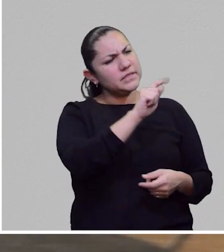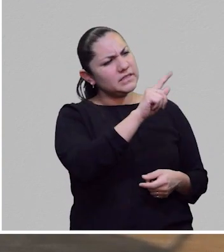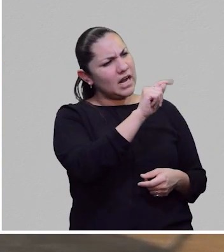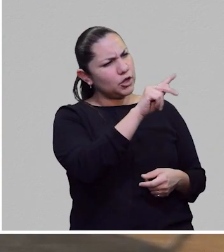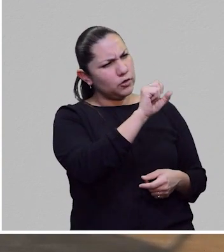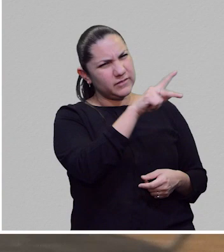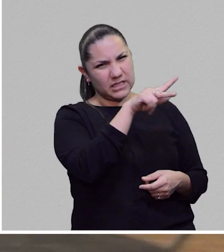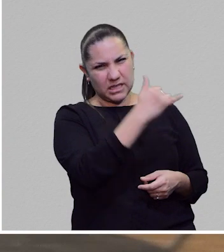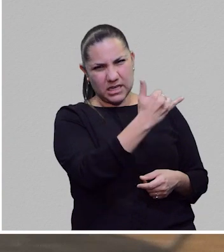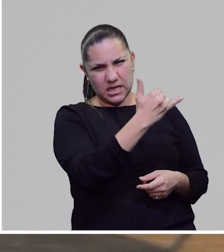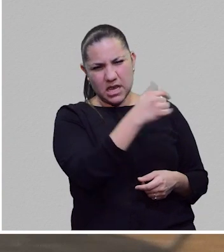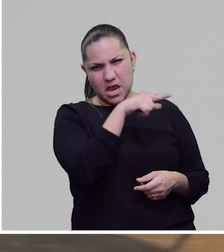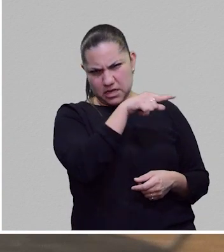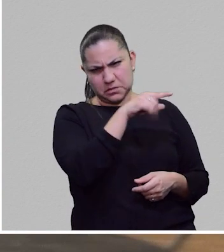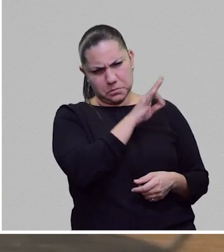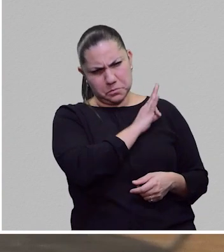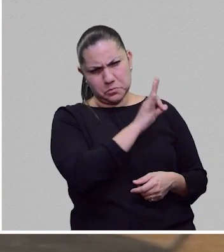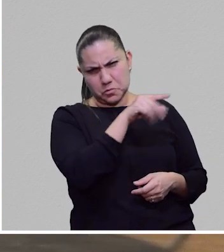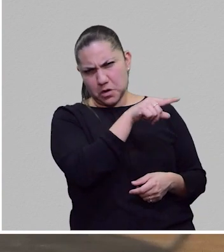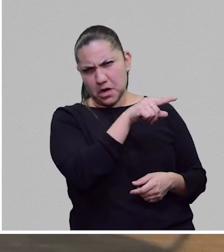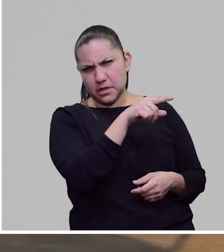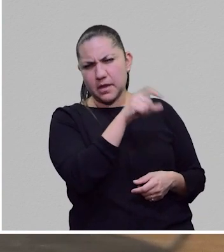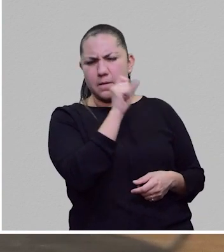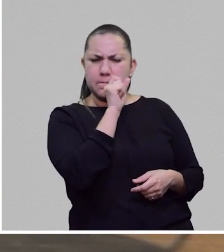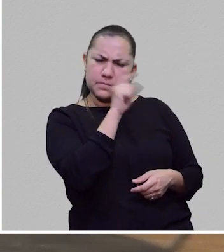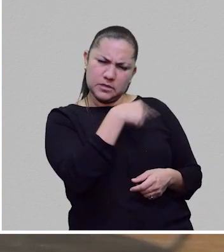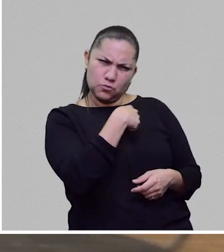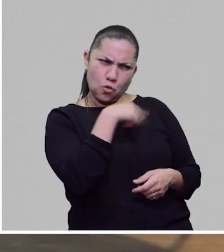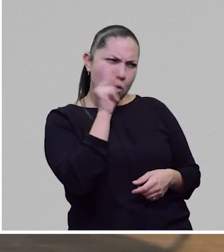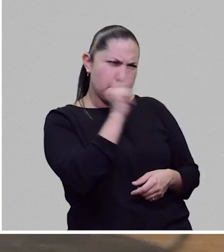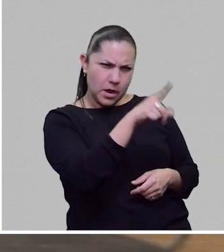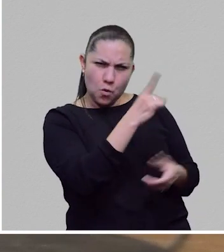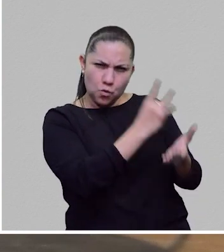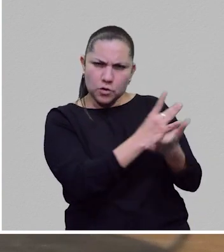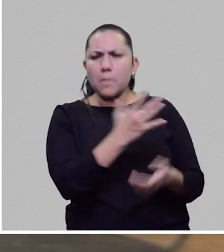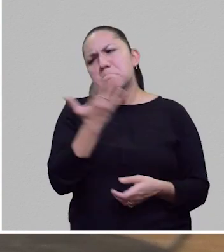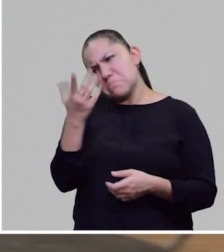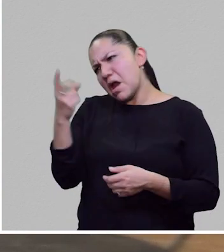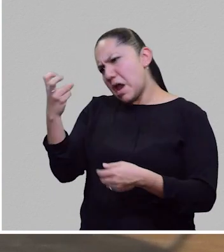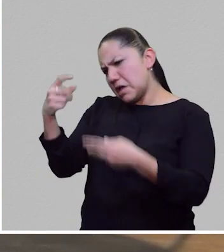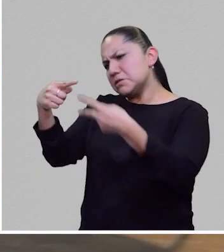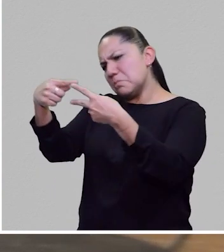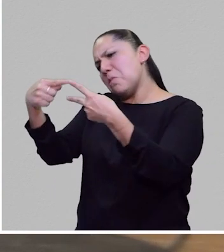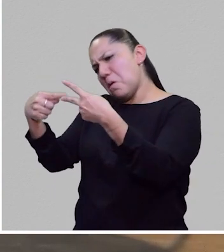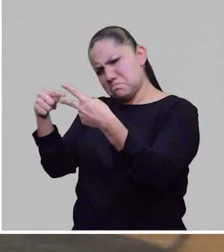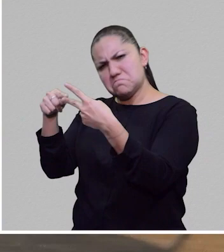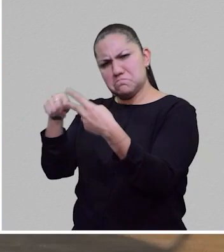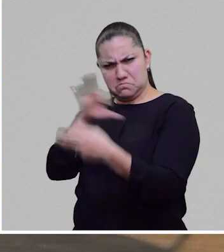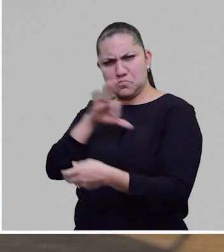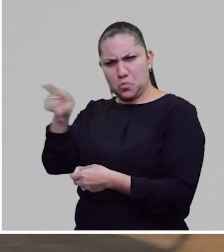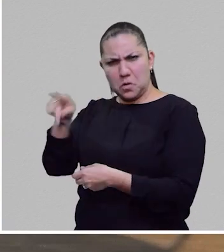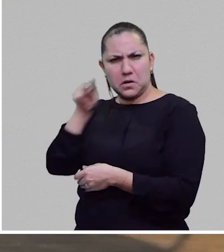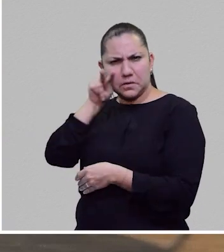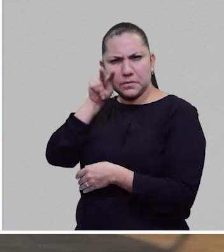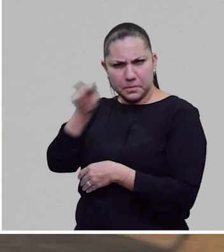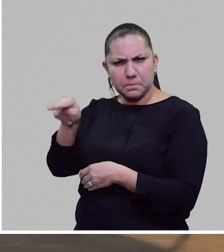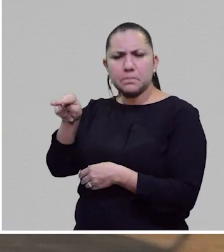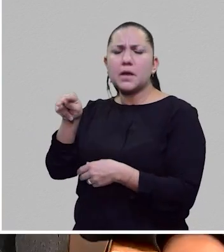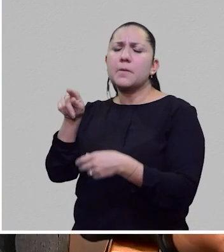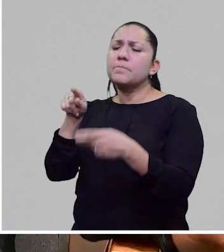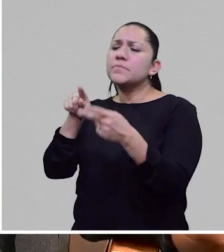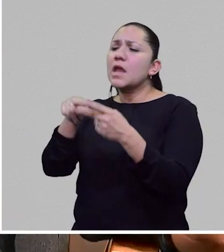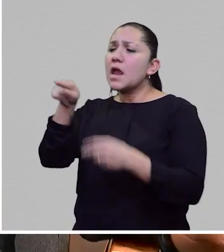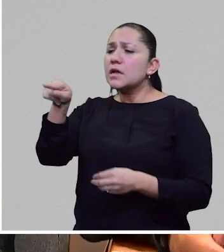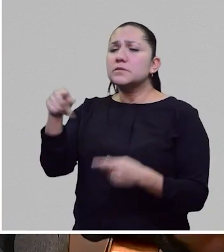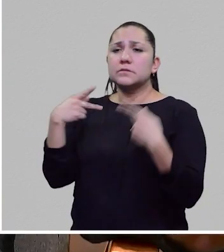genial. Creo que es con George Clooney o alguna, pero no anda nada, bueno, no hagan frivolización. Es un autor que se dedica...